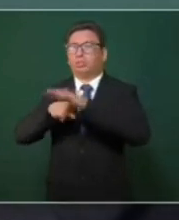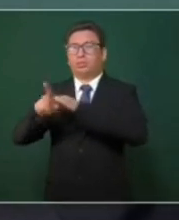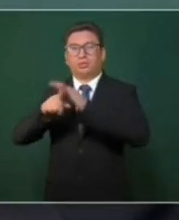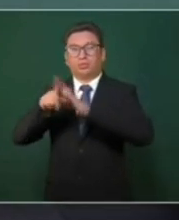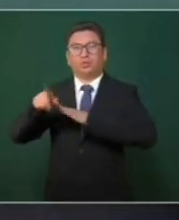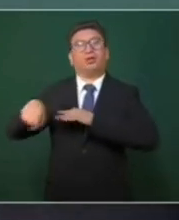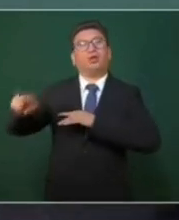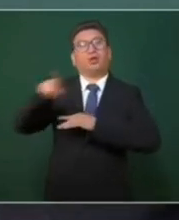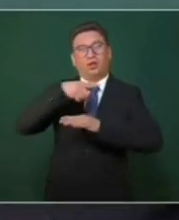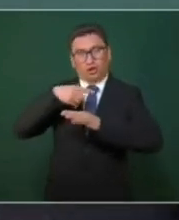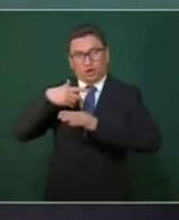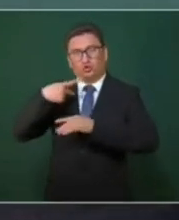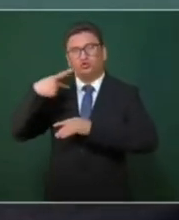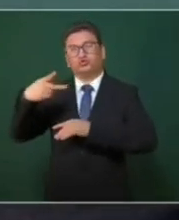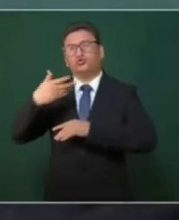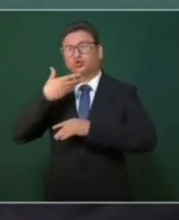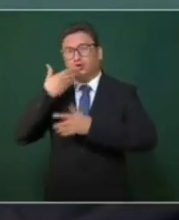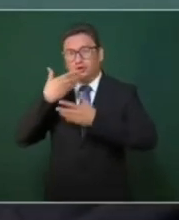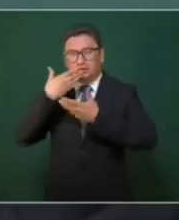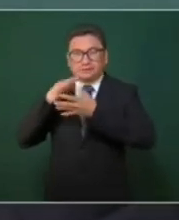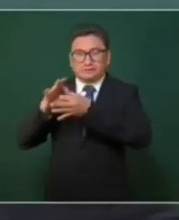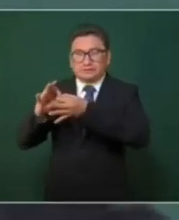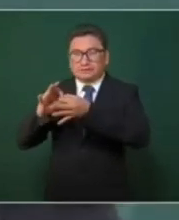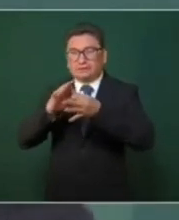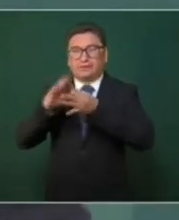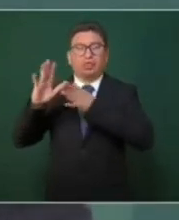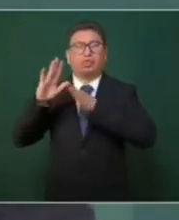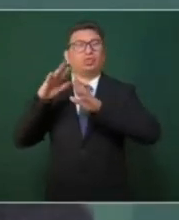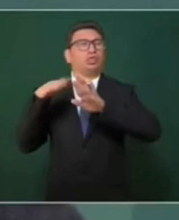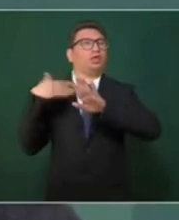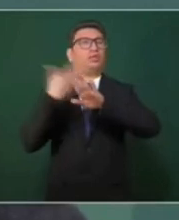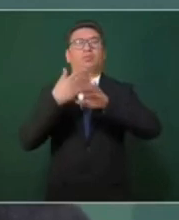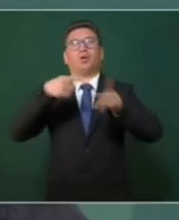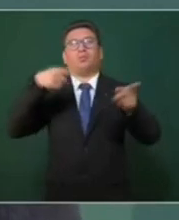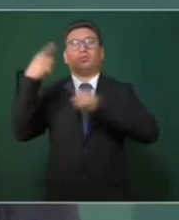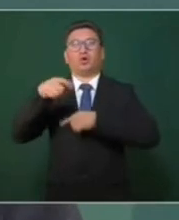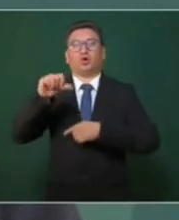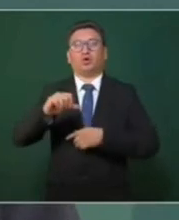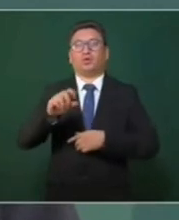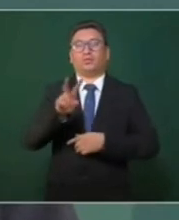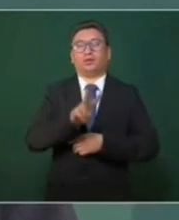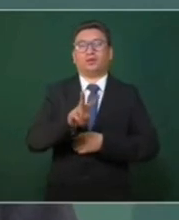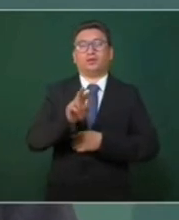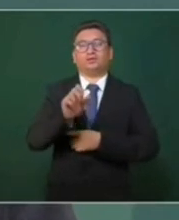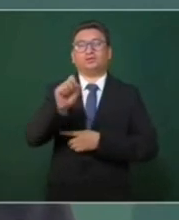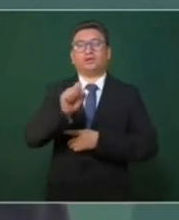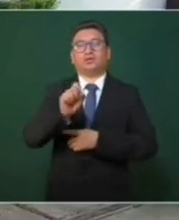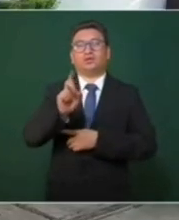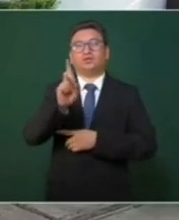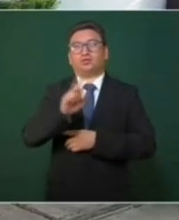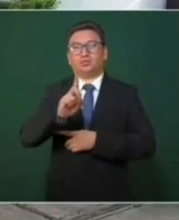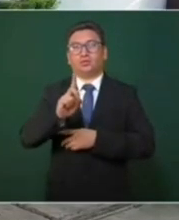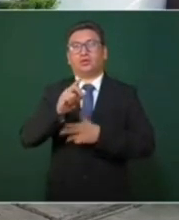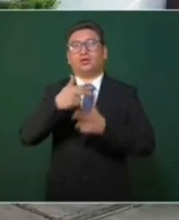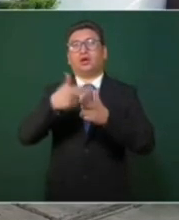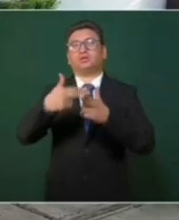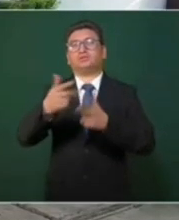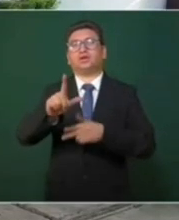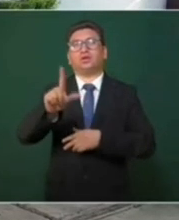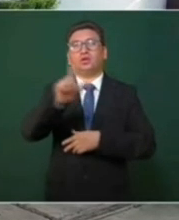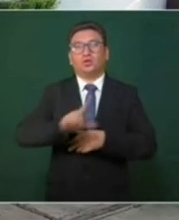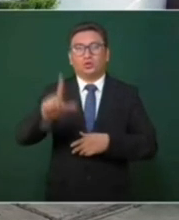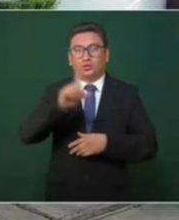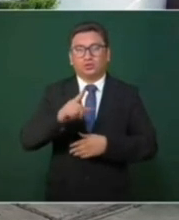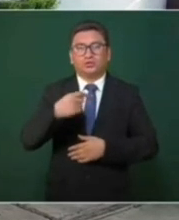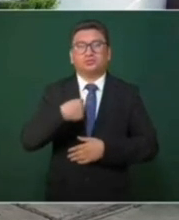articulada, bien por todos. Y es viernes, sábado, domingo y hasta lunes tengo yo